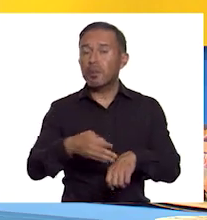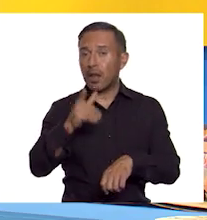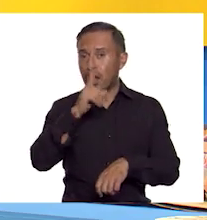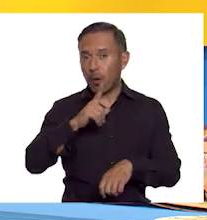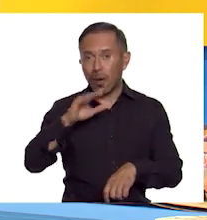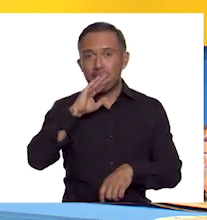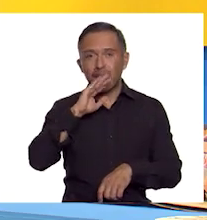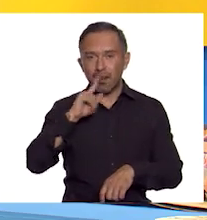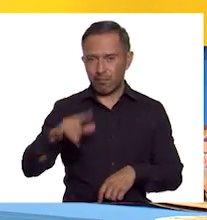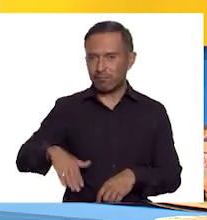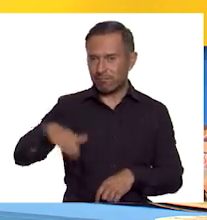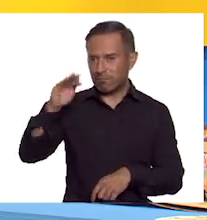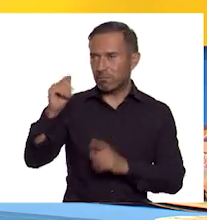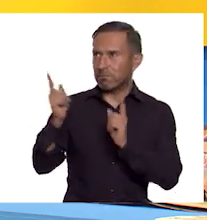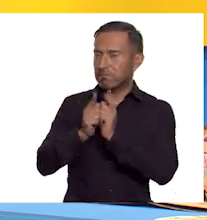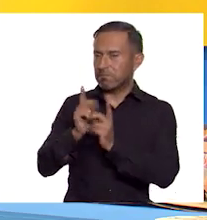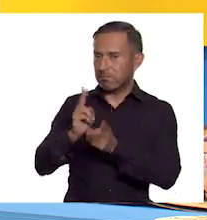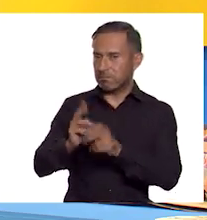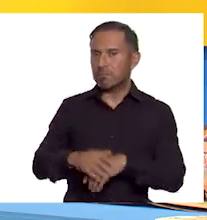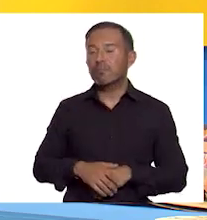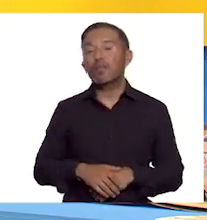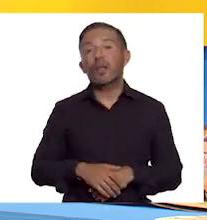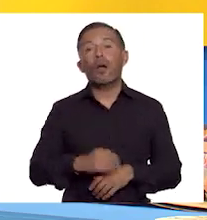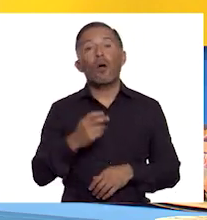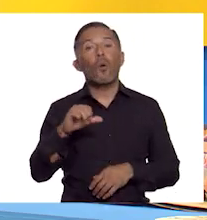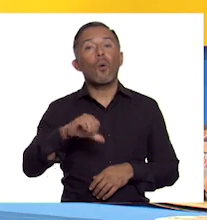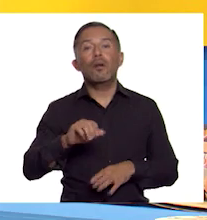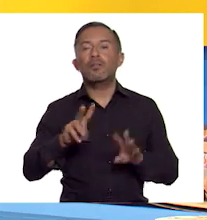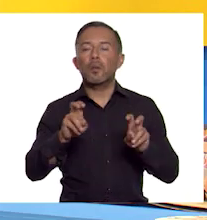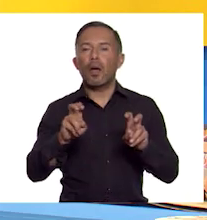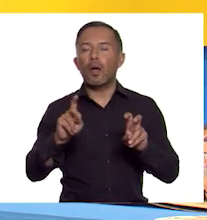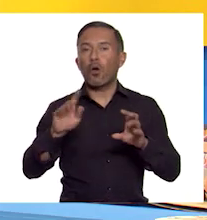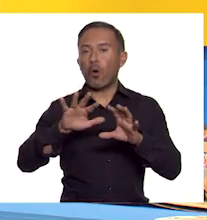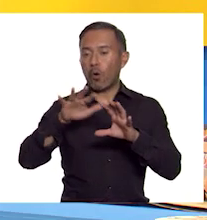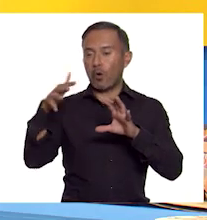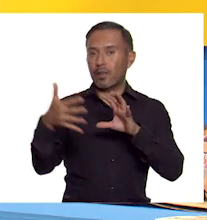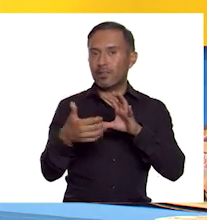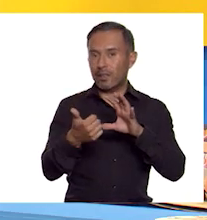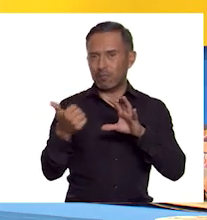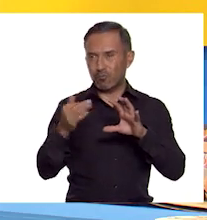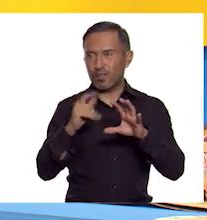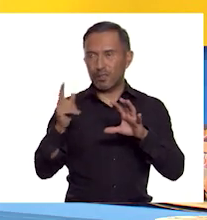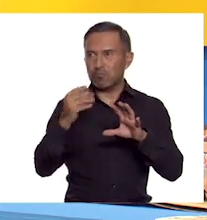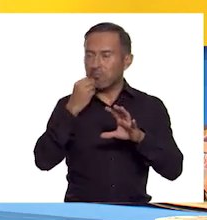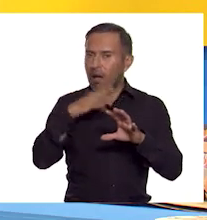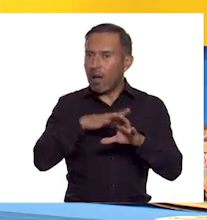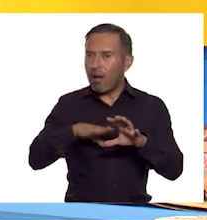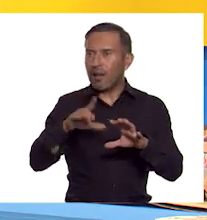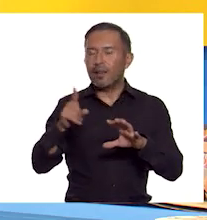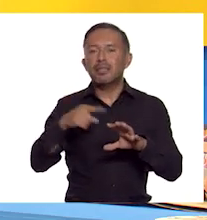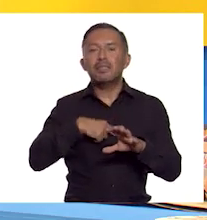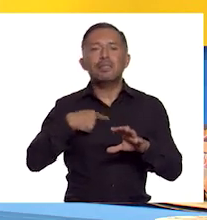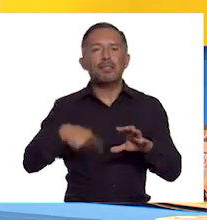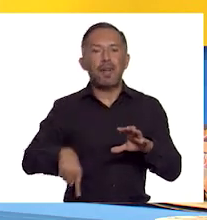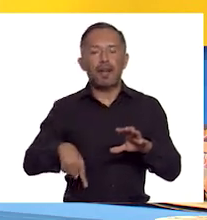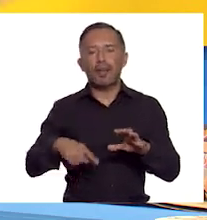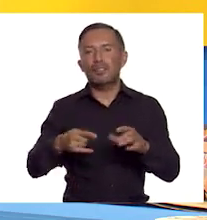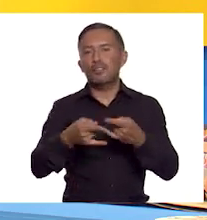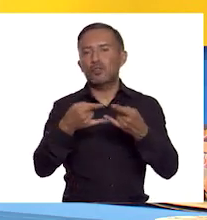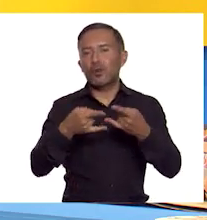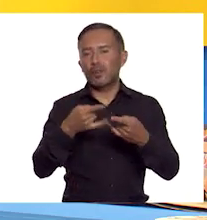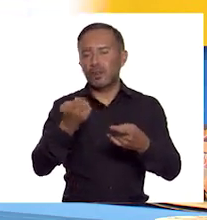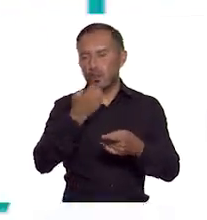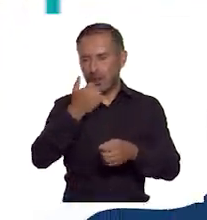Por hoy hemos terminado con Las Maravillas de Oriente, China, de historia de sexto grado y espero lo hayan disfrutado